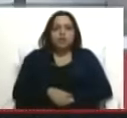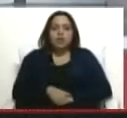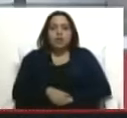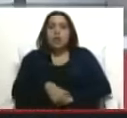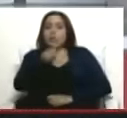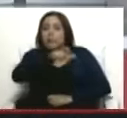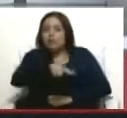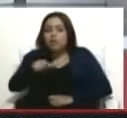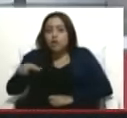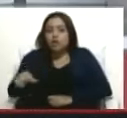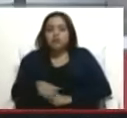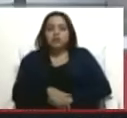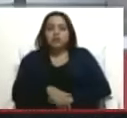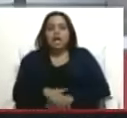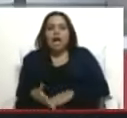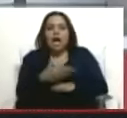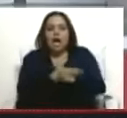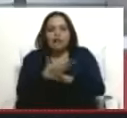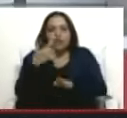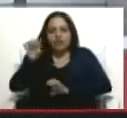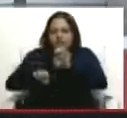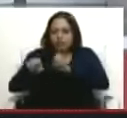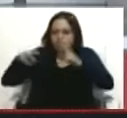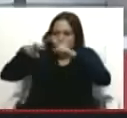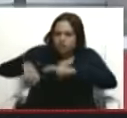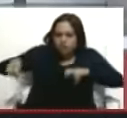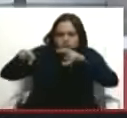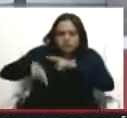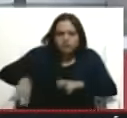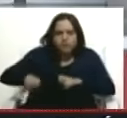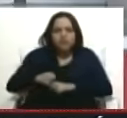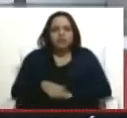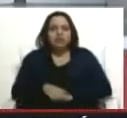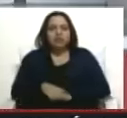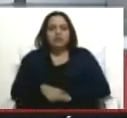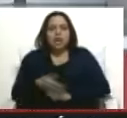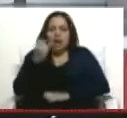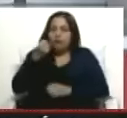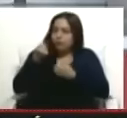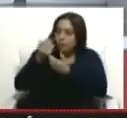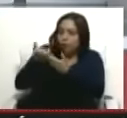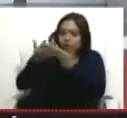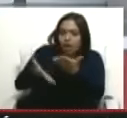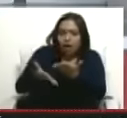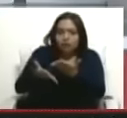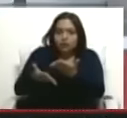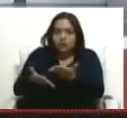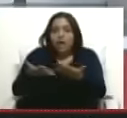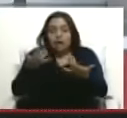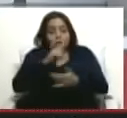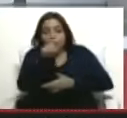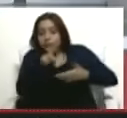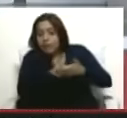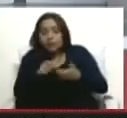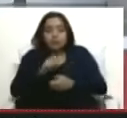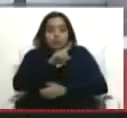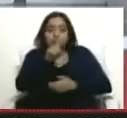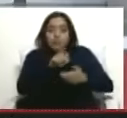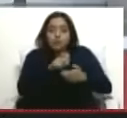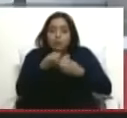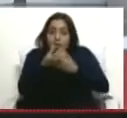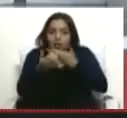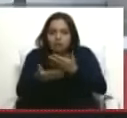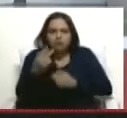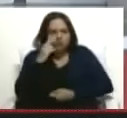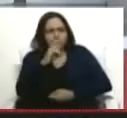en la audiencia de prueba anticipada de la acción, expresaron y revelaron, confesaron, más allá de lo que tú